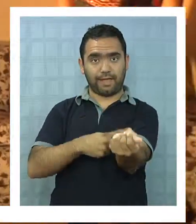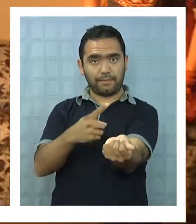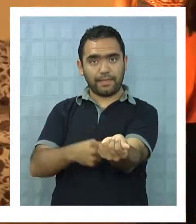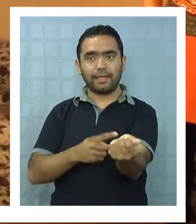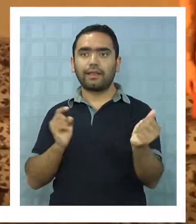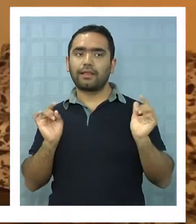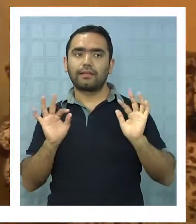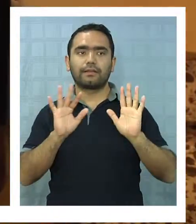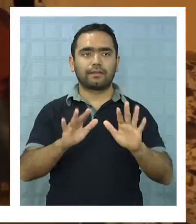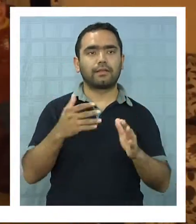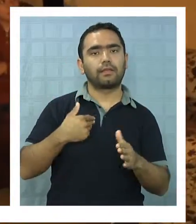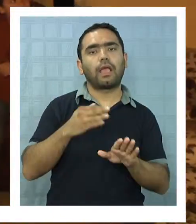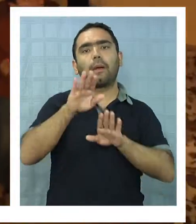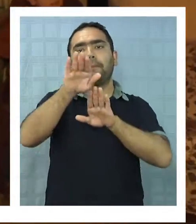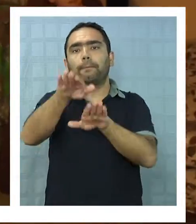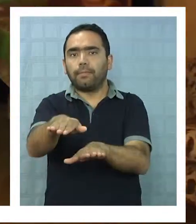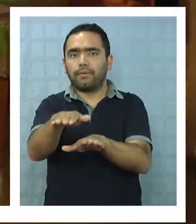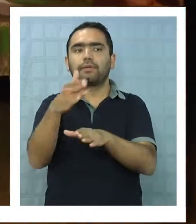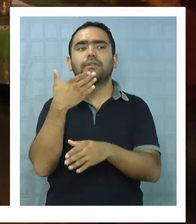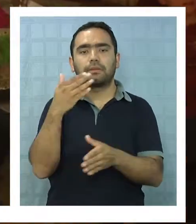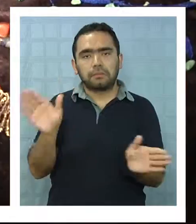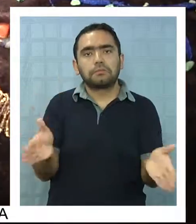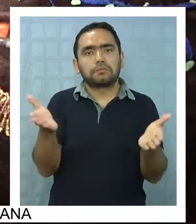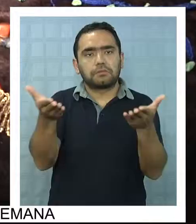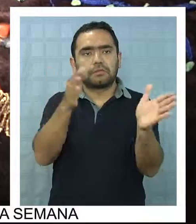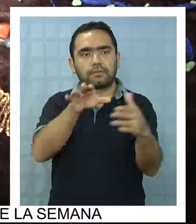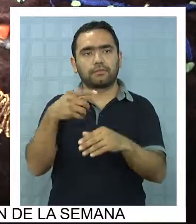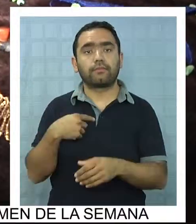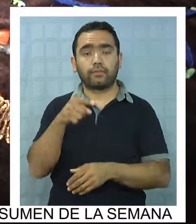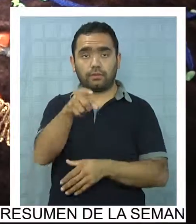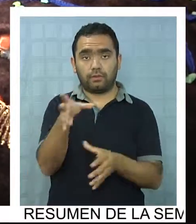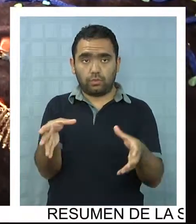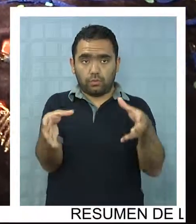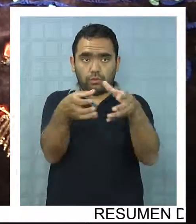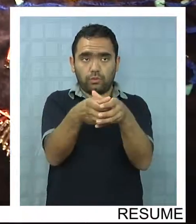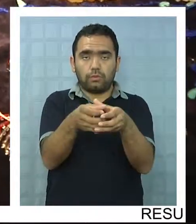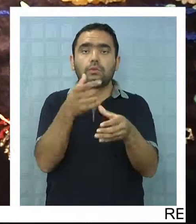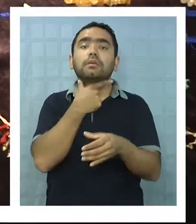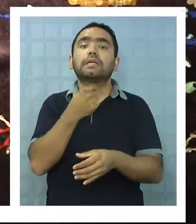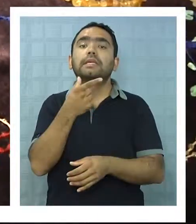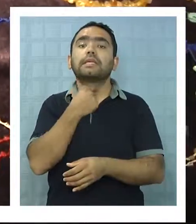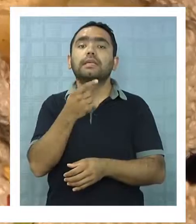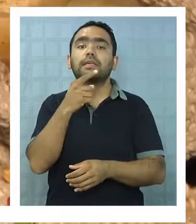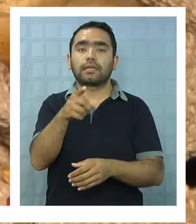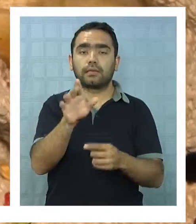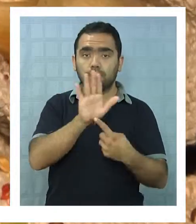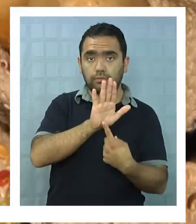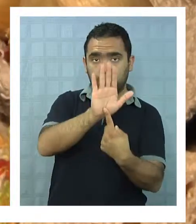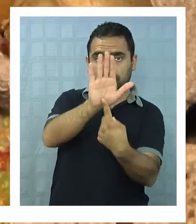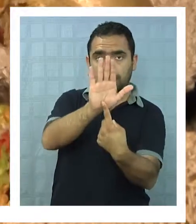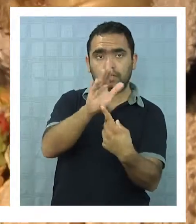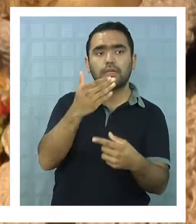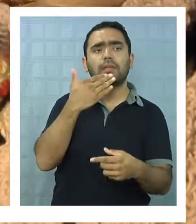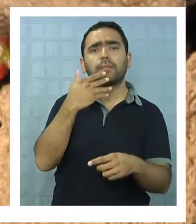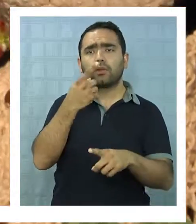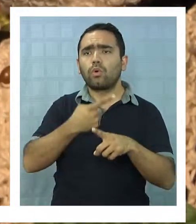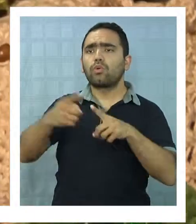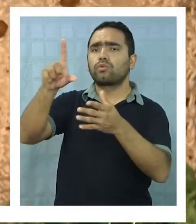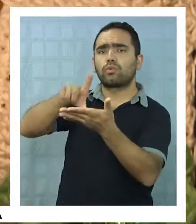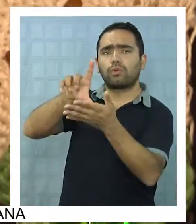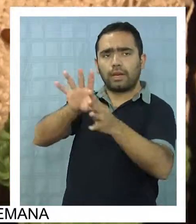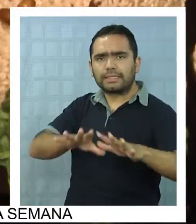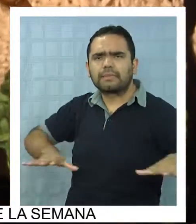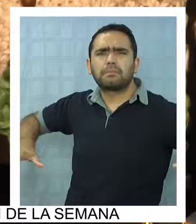causa común. La organización busca trasladar la exposición a un sitio con más espacio para así poder tener mayor